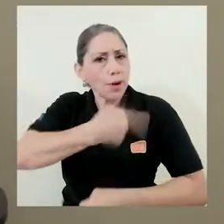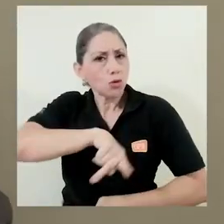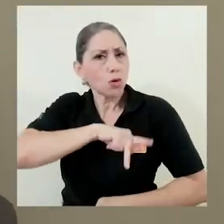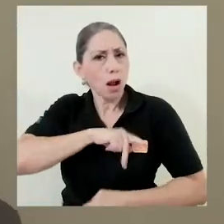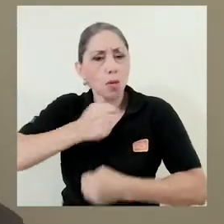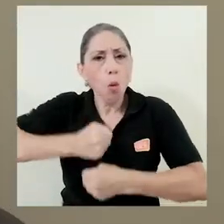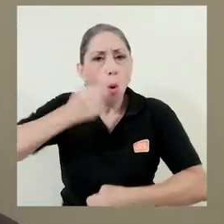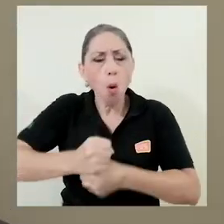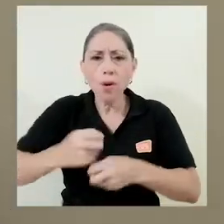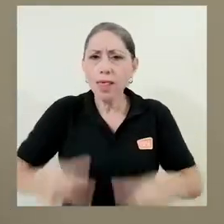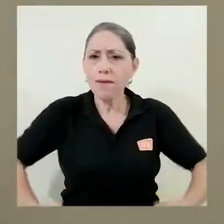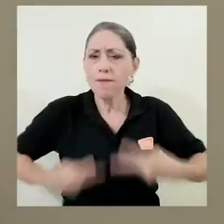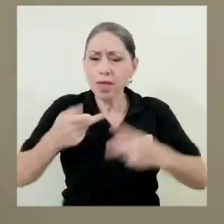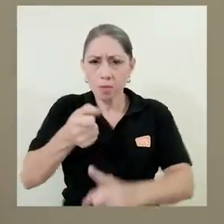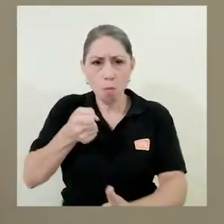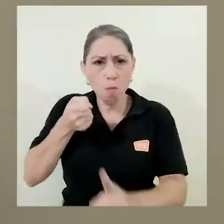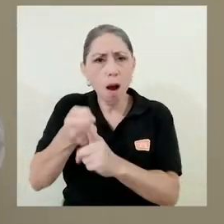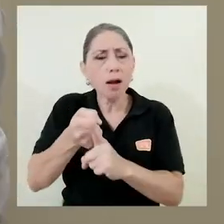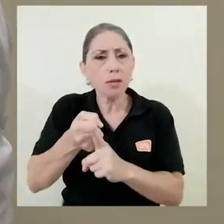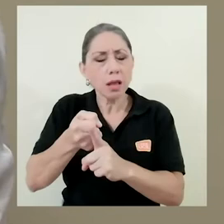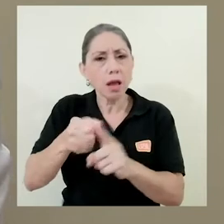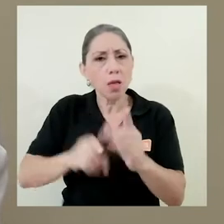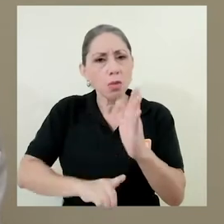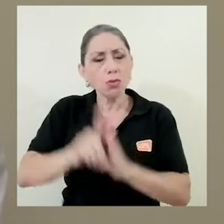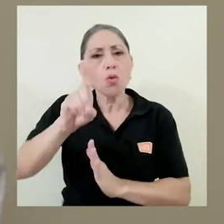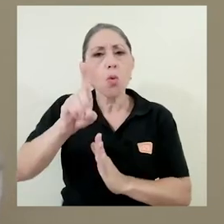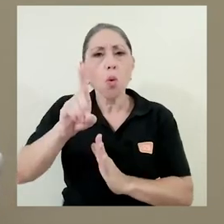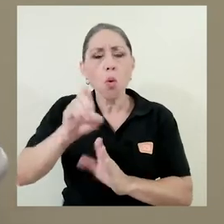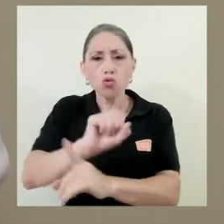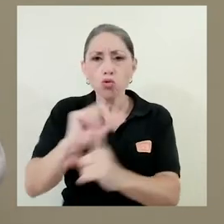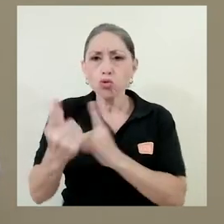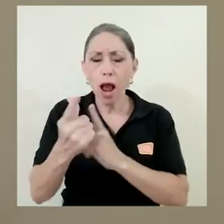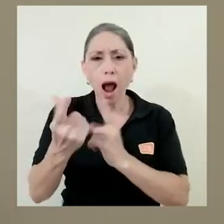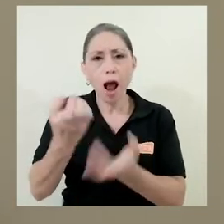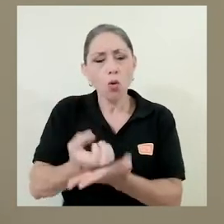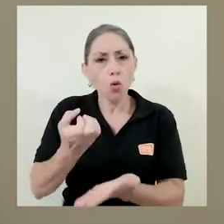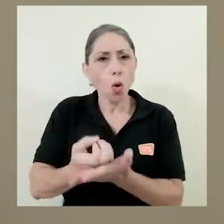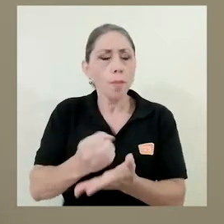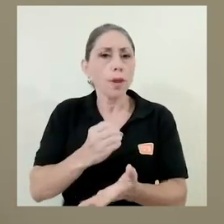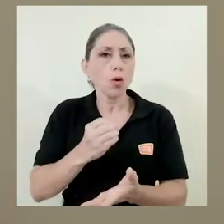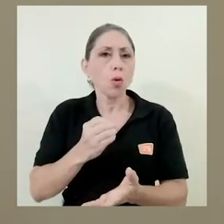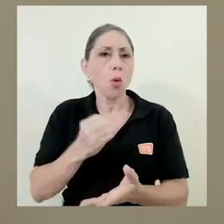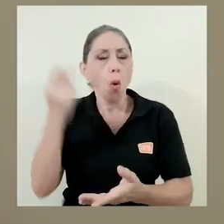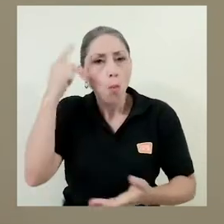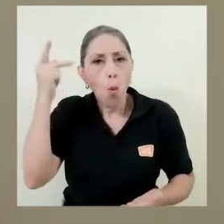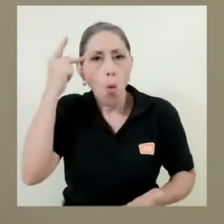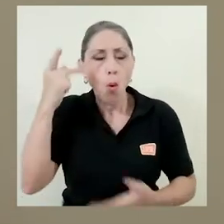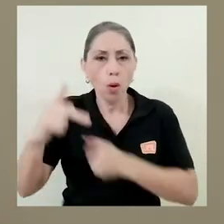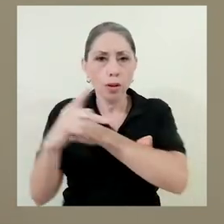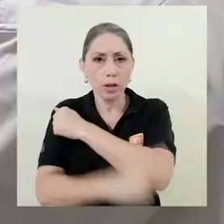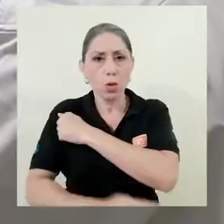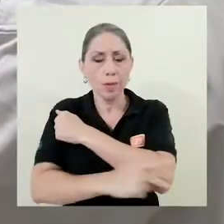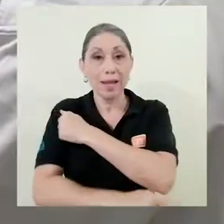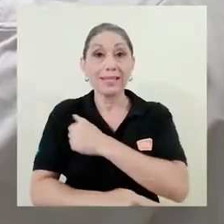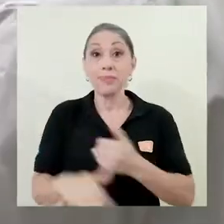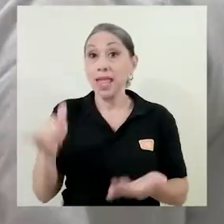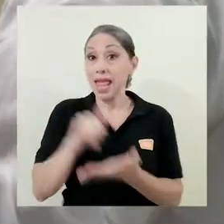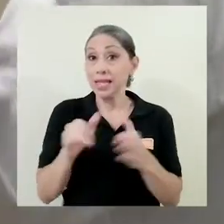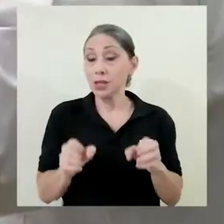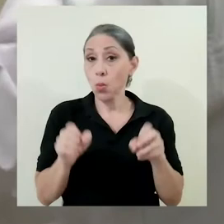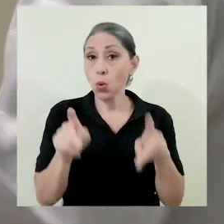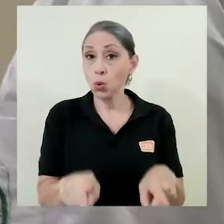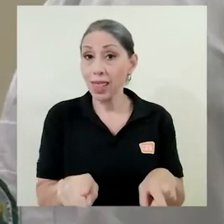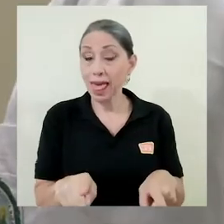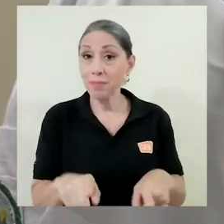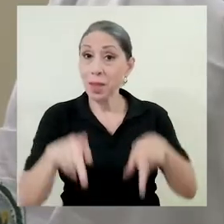que impacte el desarrollo social, económico o político del país. En esta